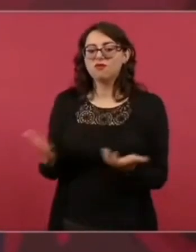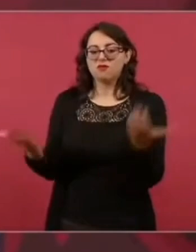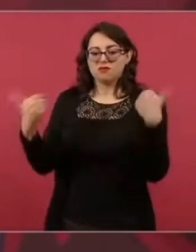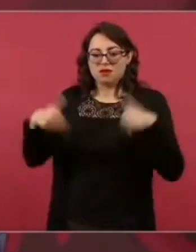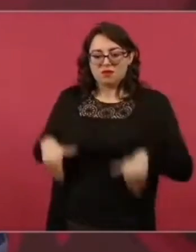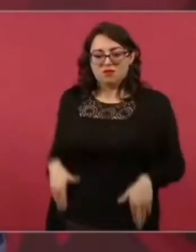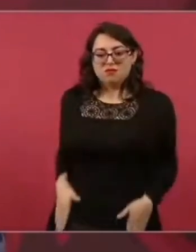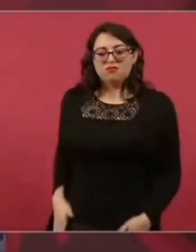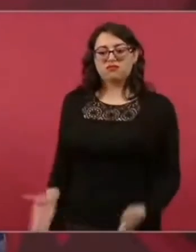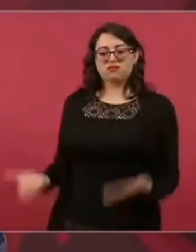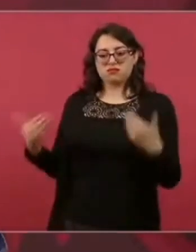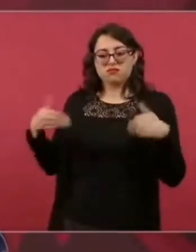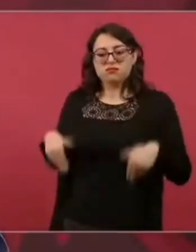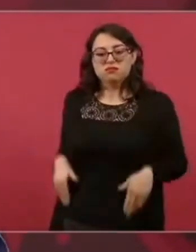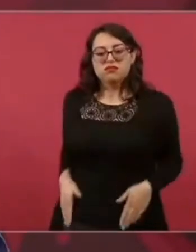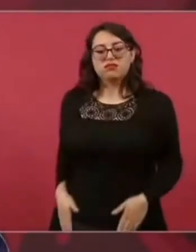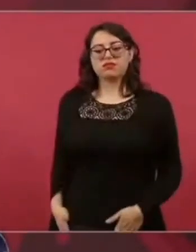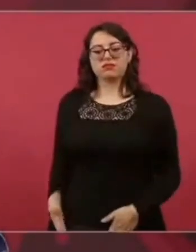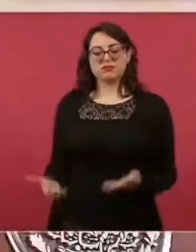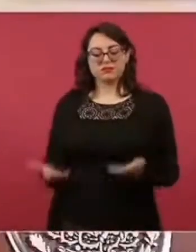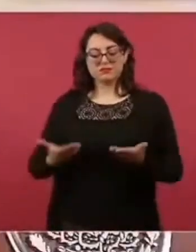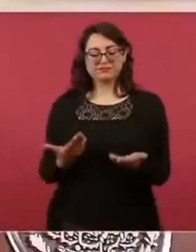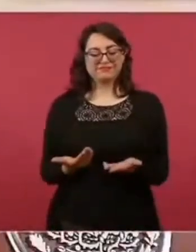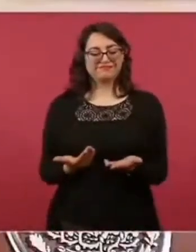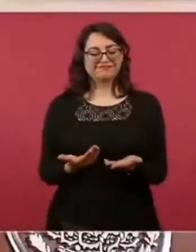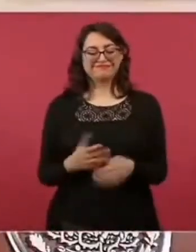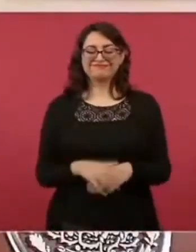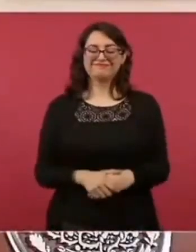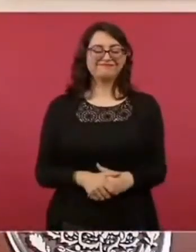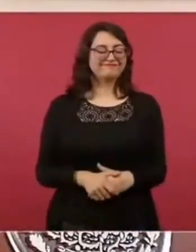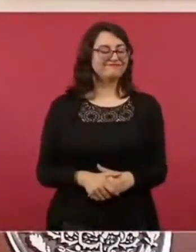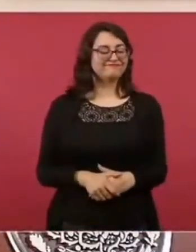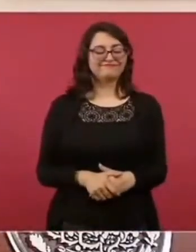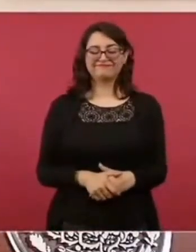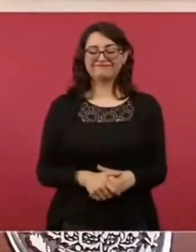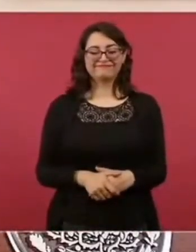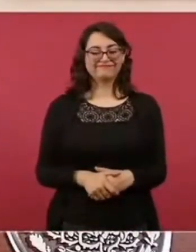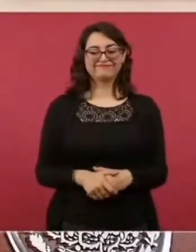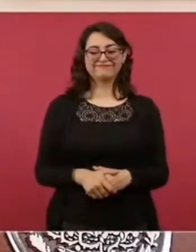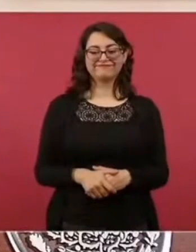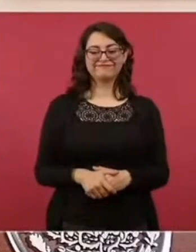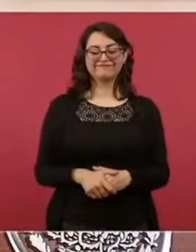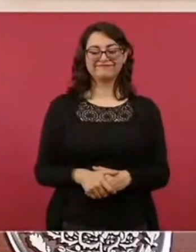y pues tampoco les gusta